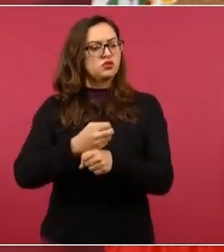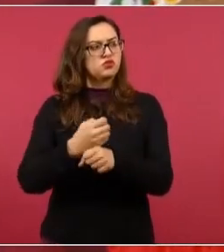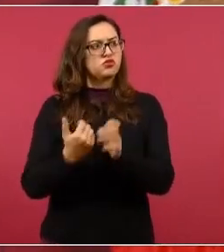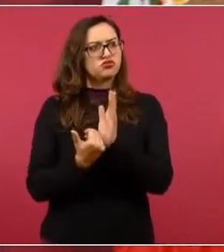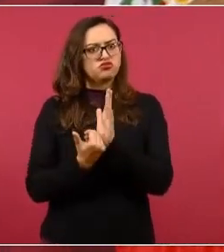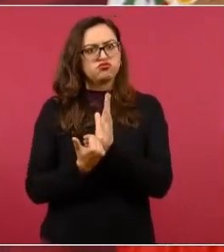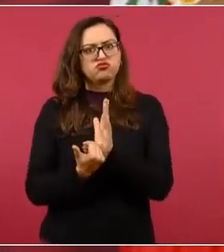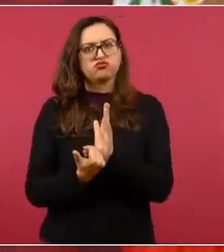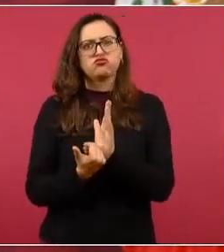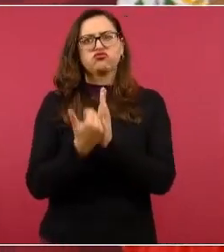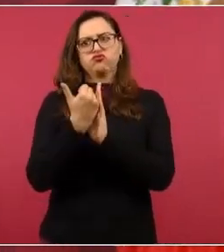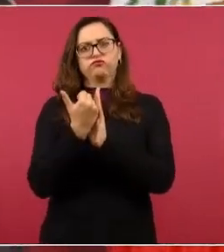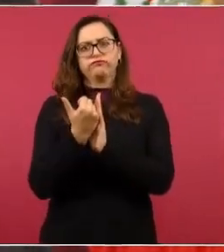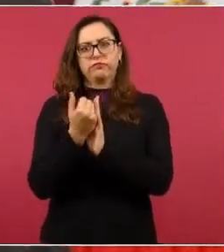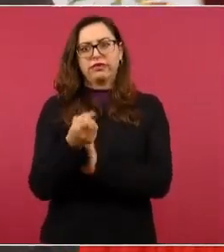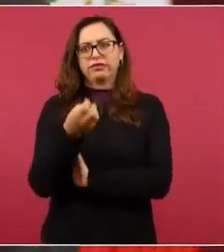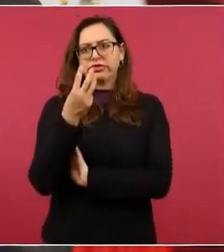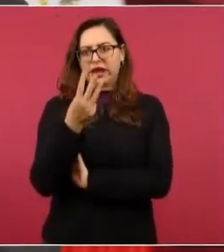espero mínimo